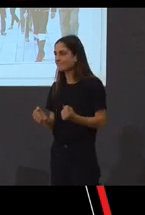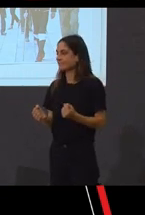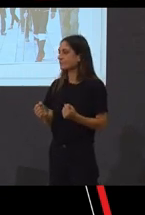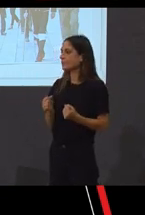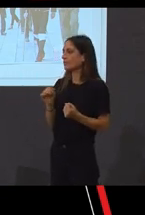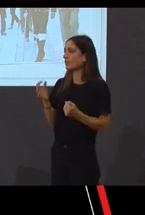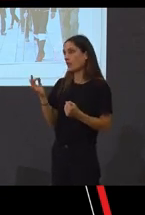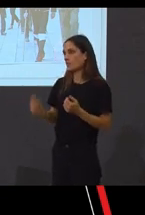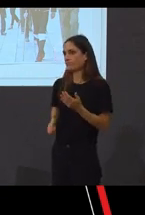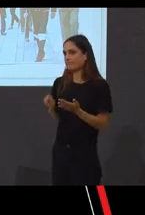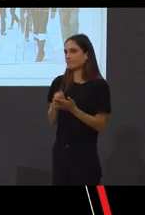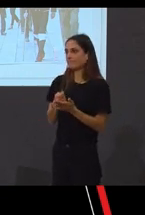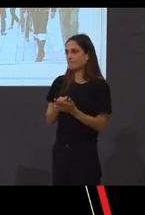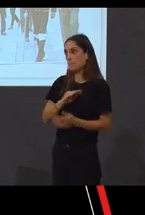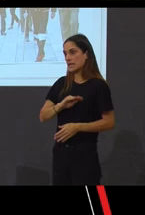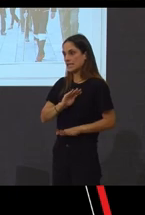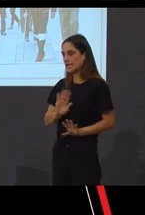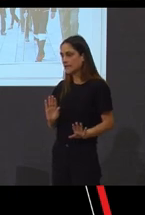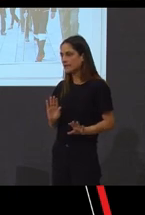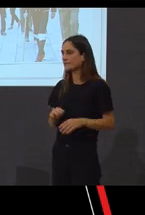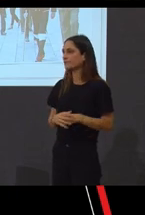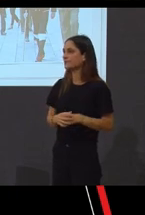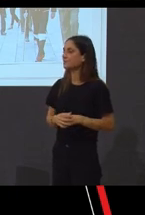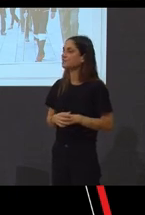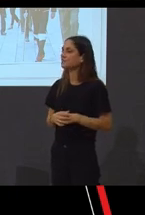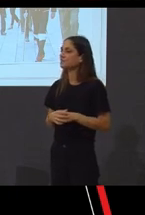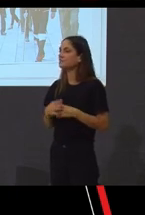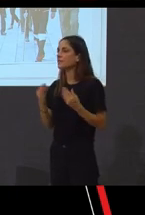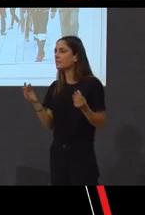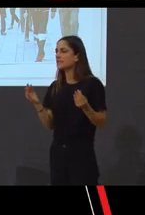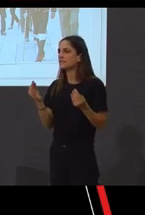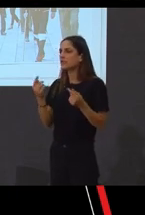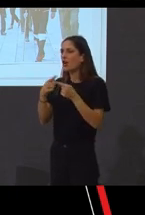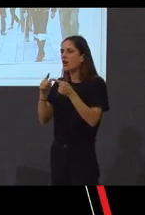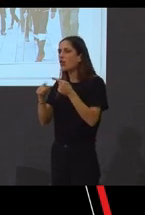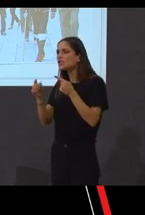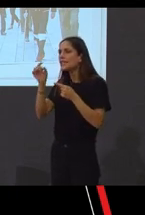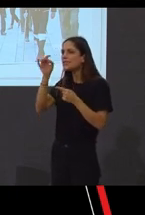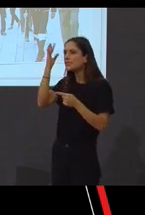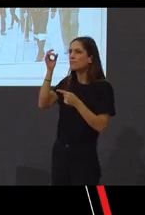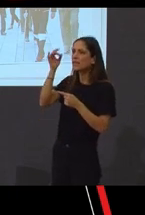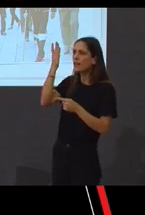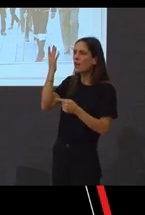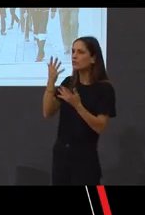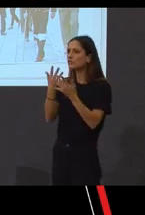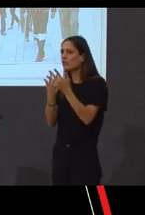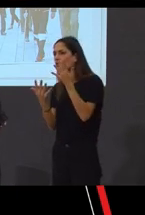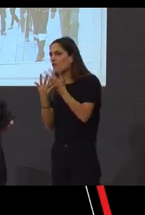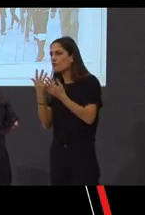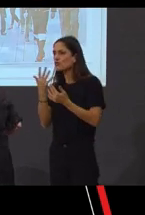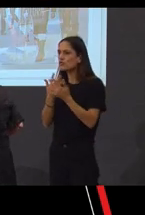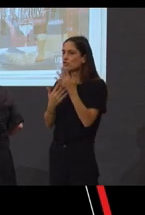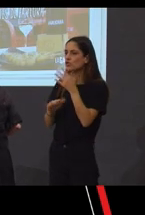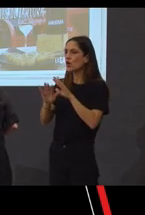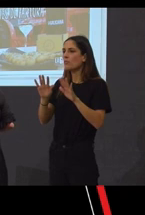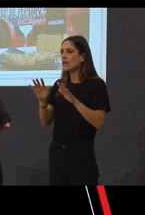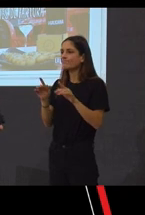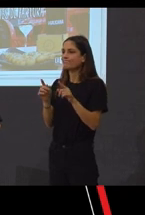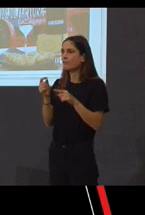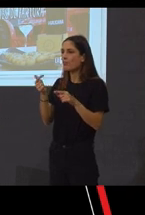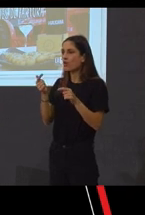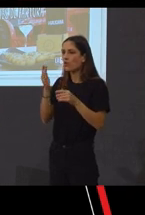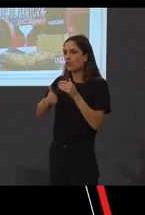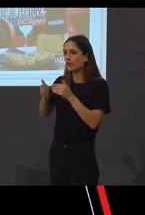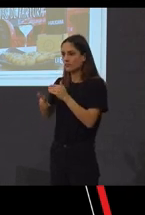que pas por ela bastante, con rollos inventados chamados fusión, pero que limitan aí co galaiquismo